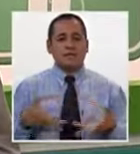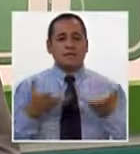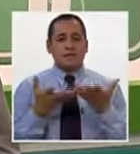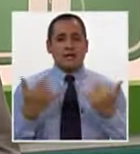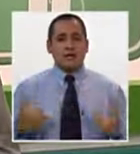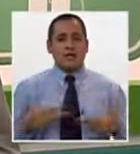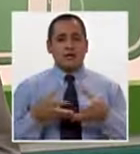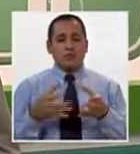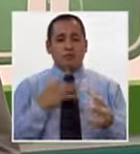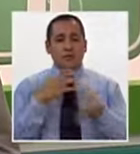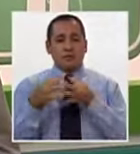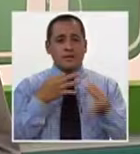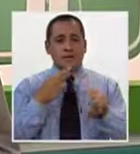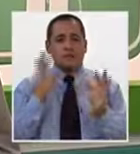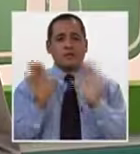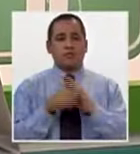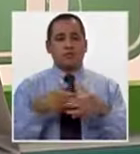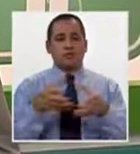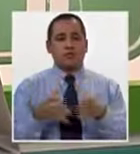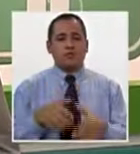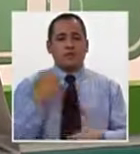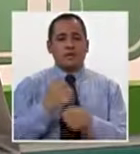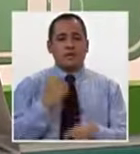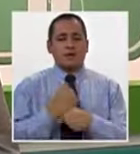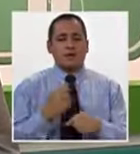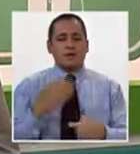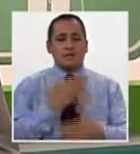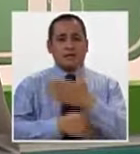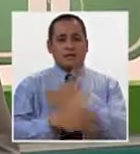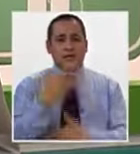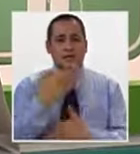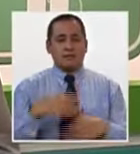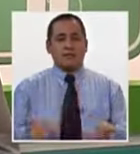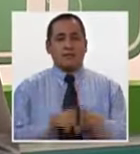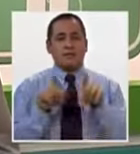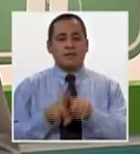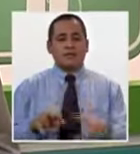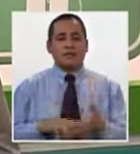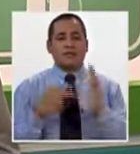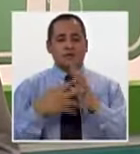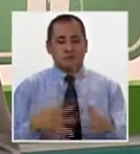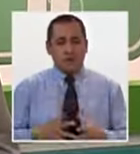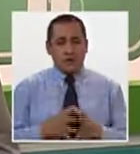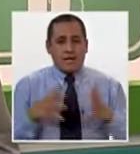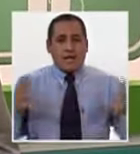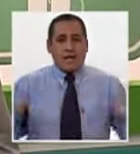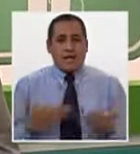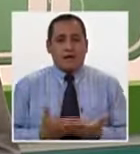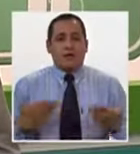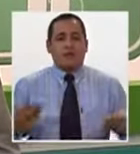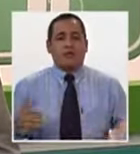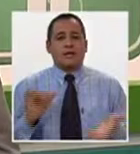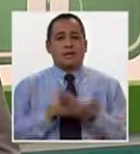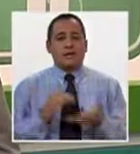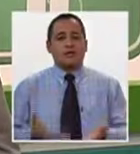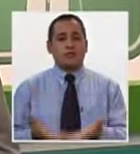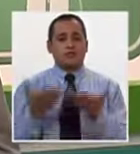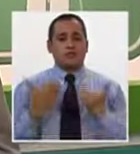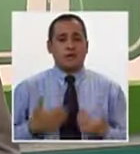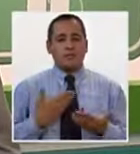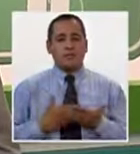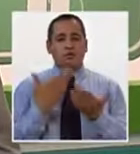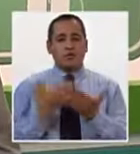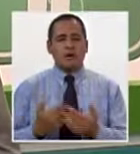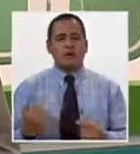desprende del CID, que es el Graficador Internacional de la Función, la Salud y la Discapacidad. Hemos hecho un gran instrumento y que nos va a permitir